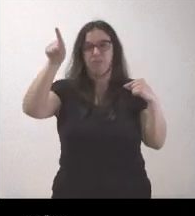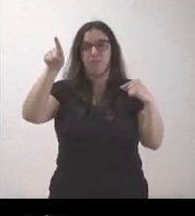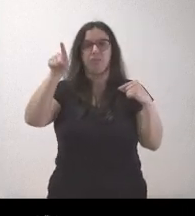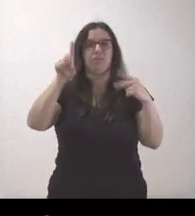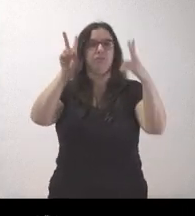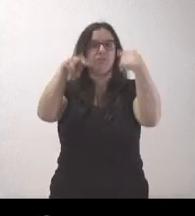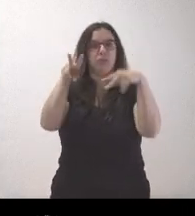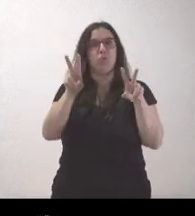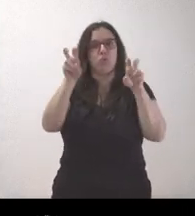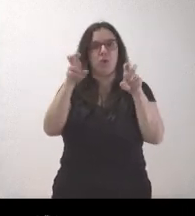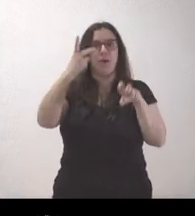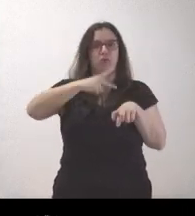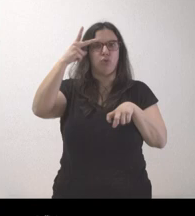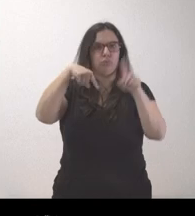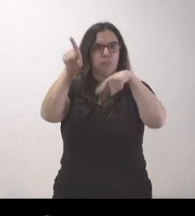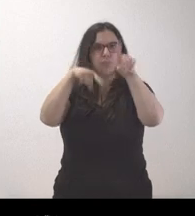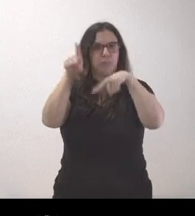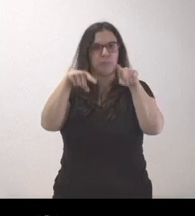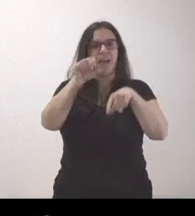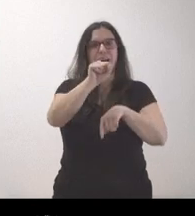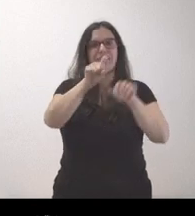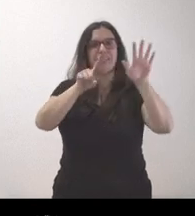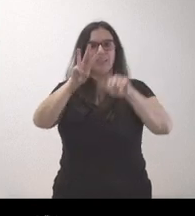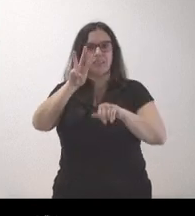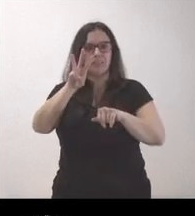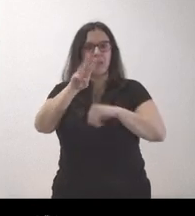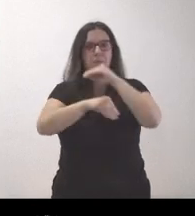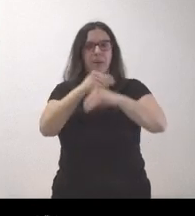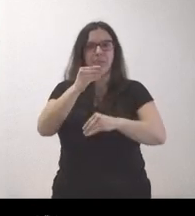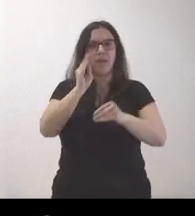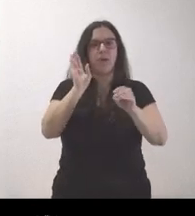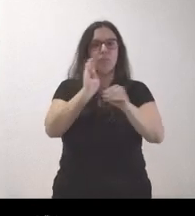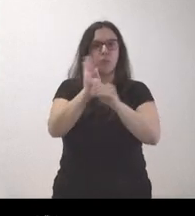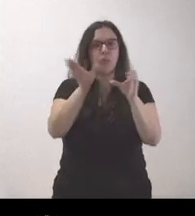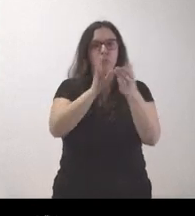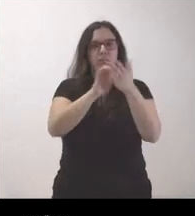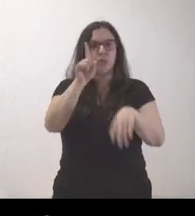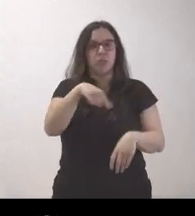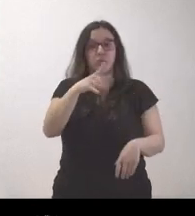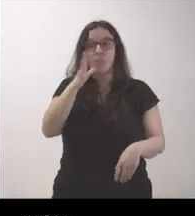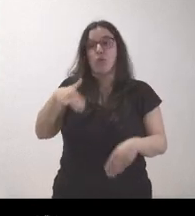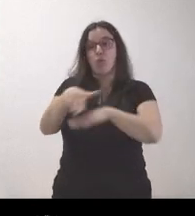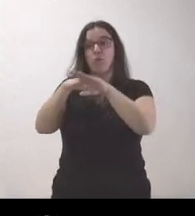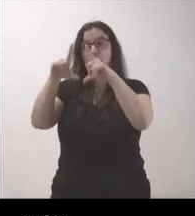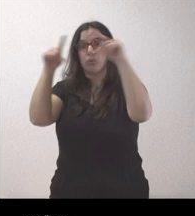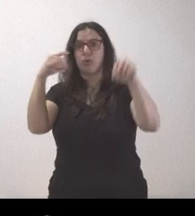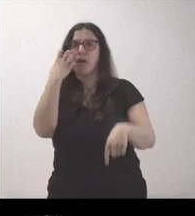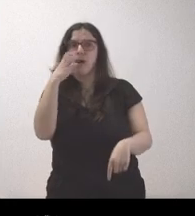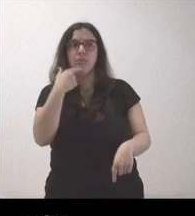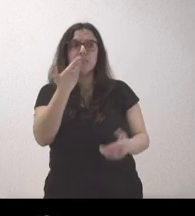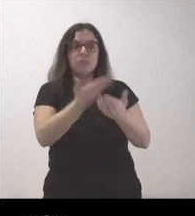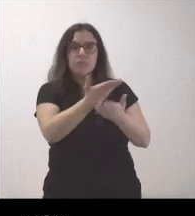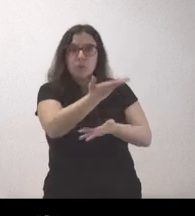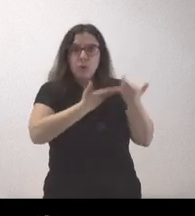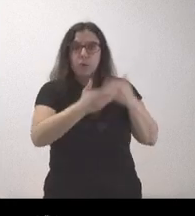comunicación entre las dos comunidades, la A63. Ha reclamado el Gobierno de Asturias si recogen el guante